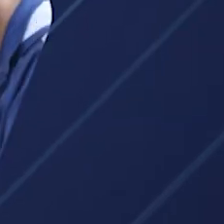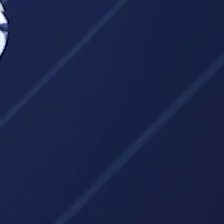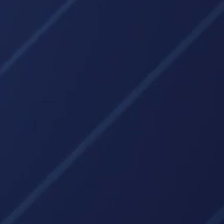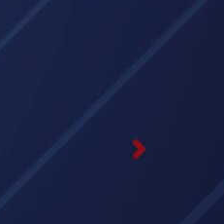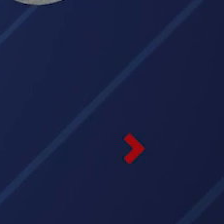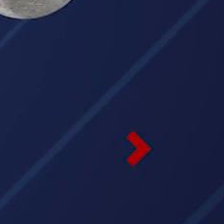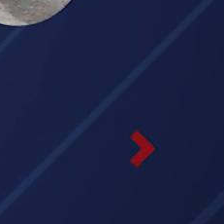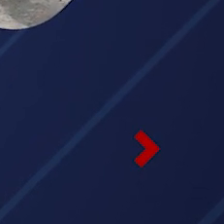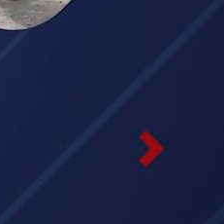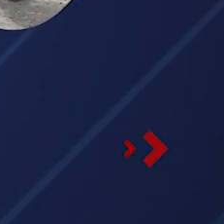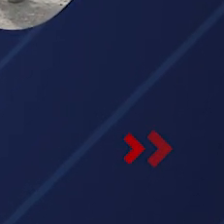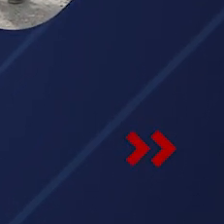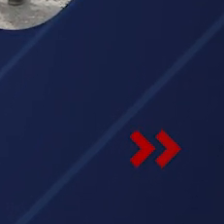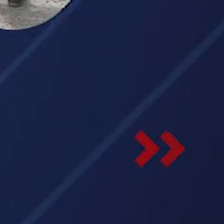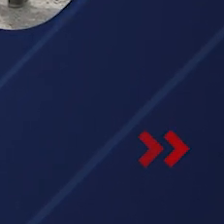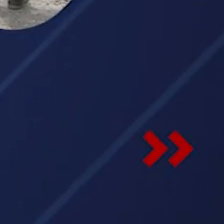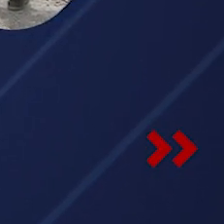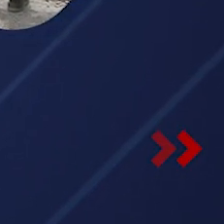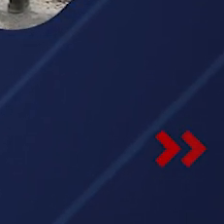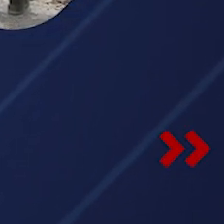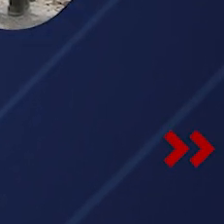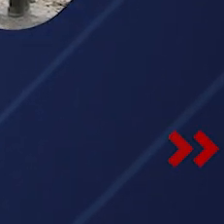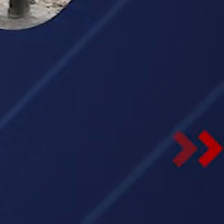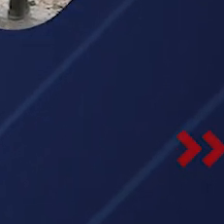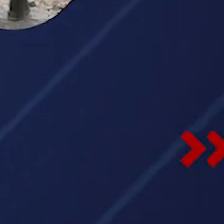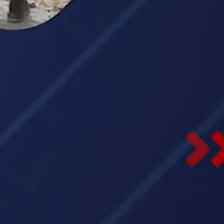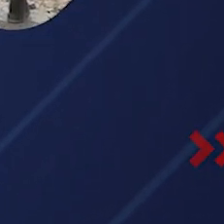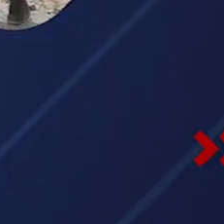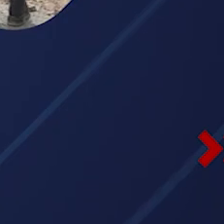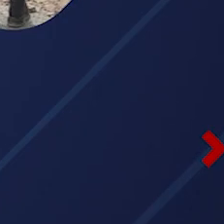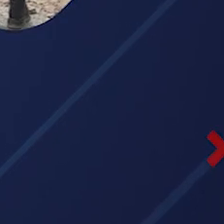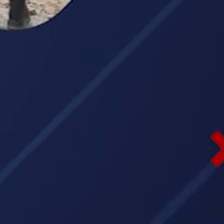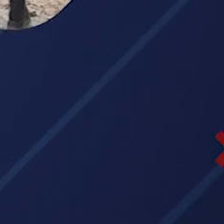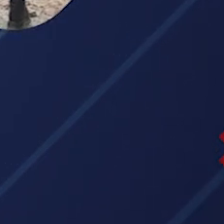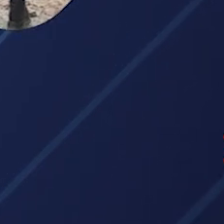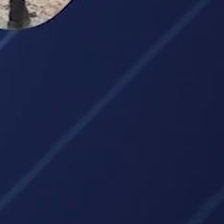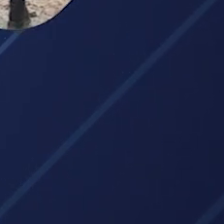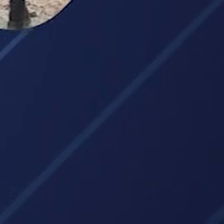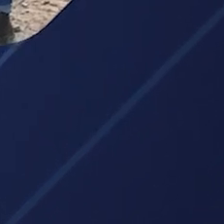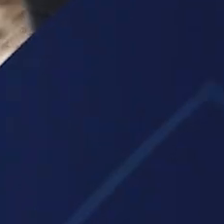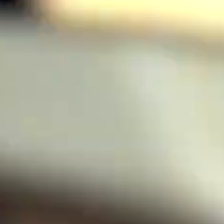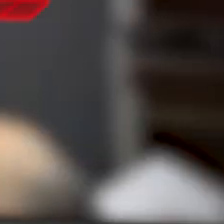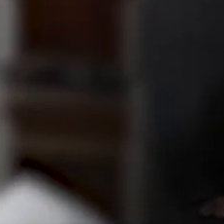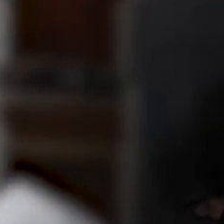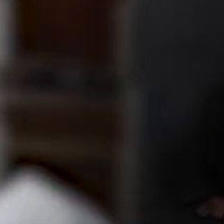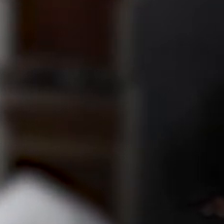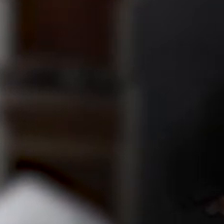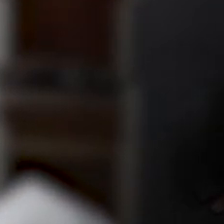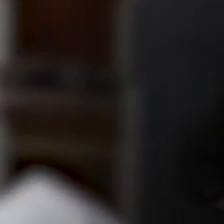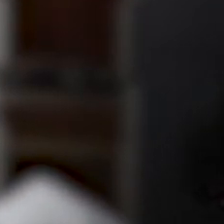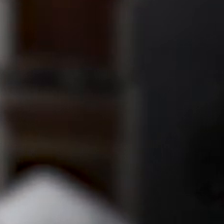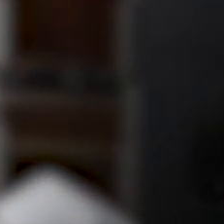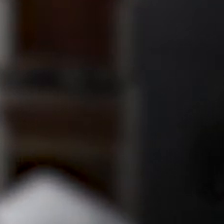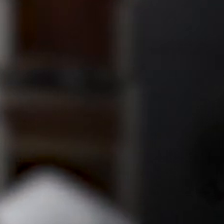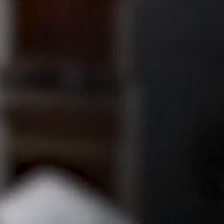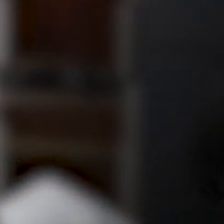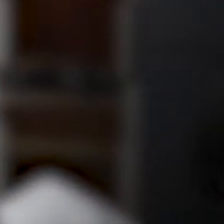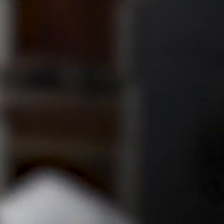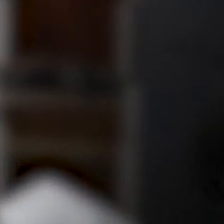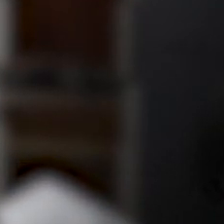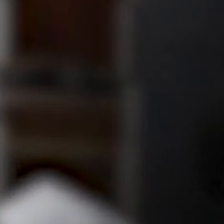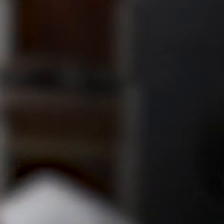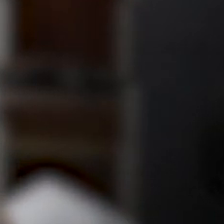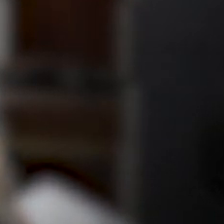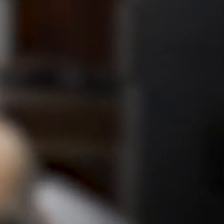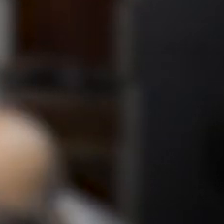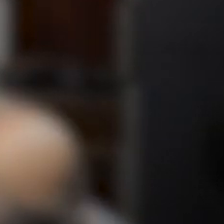a través de los mecanismos de participación ciudadana que la Contraloría General viene desarrollando. Solo tienes que tener entre 60 años